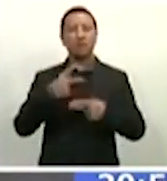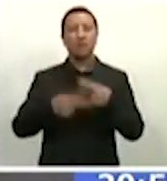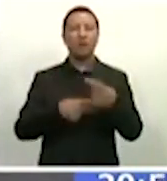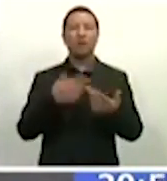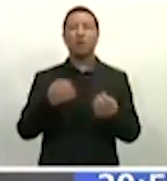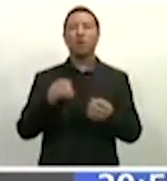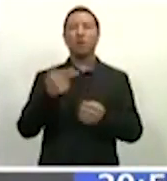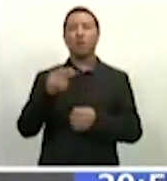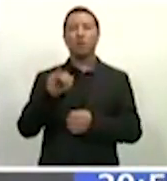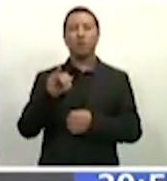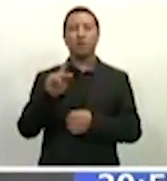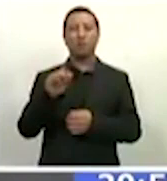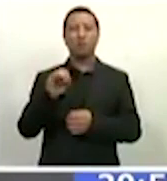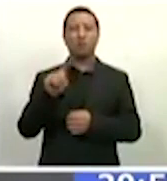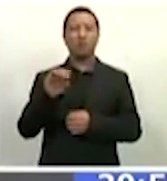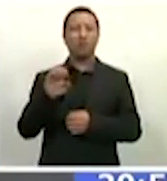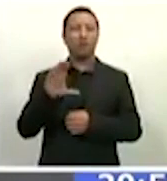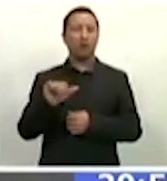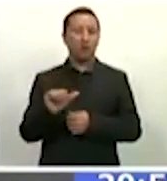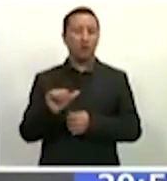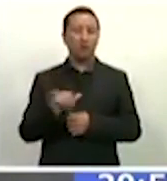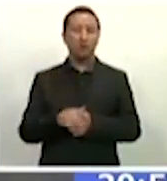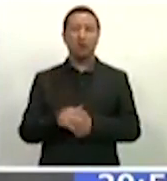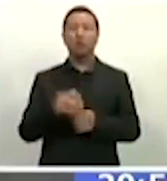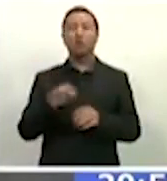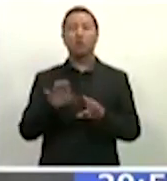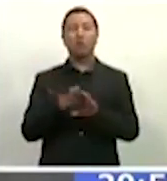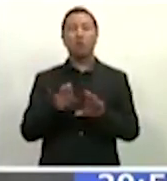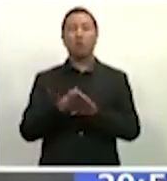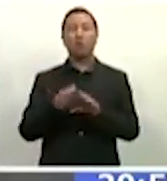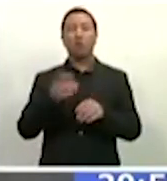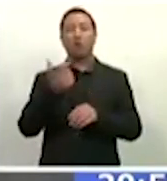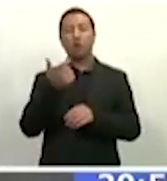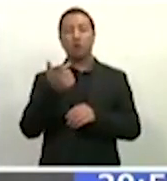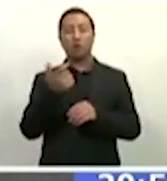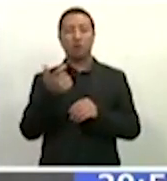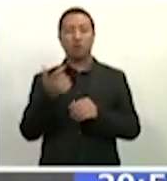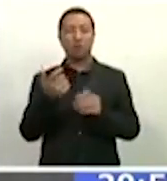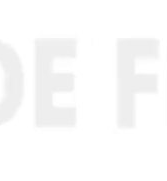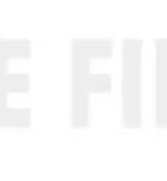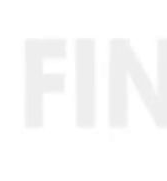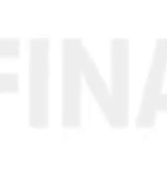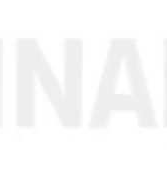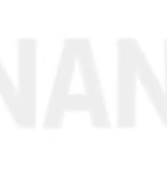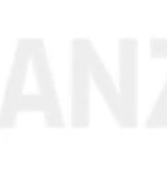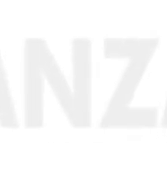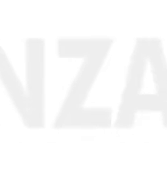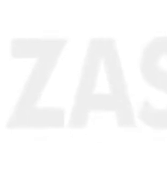de viviendas que pueden ser igual o mayor de 600 mil pesos.